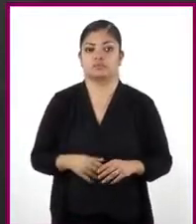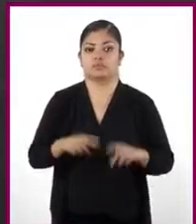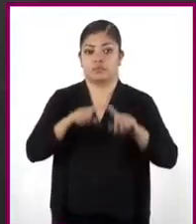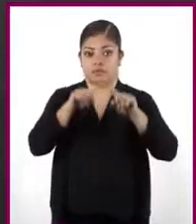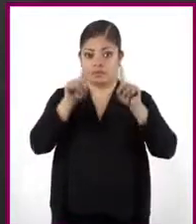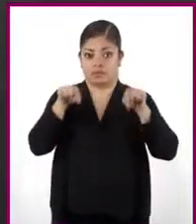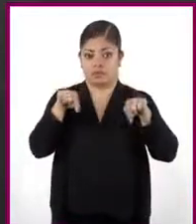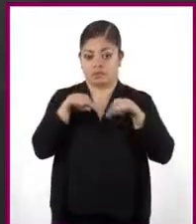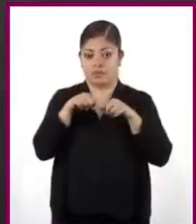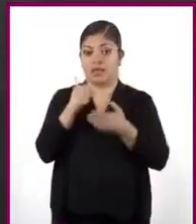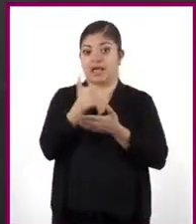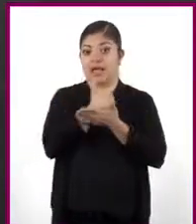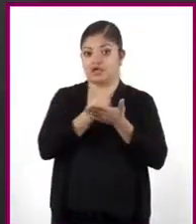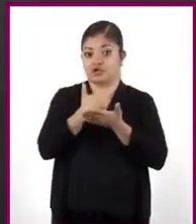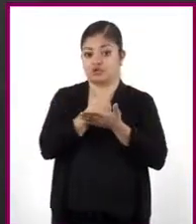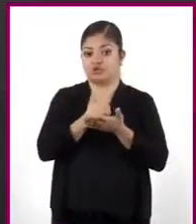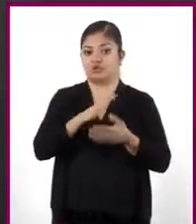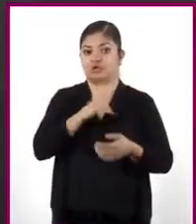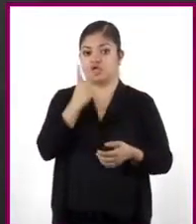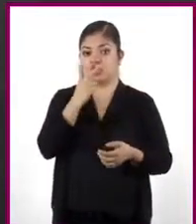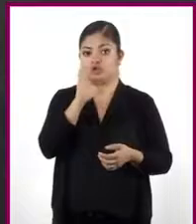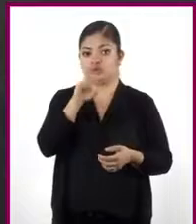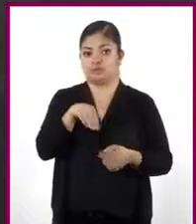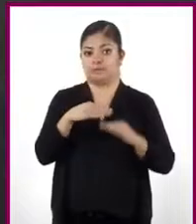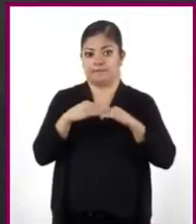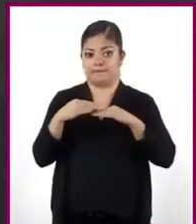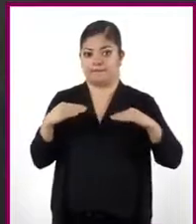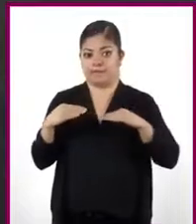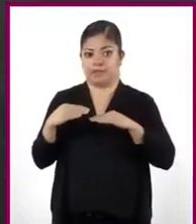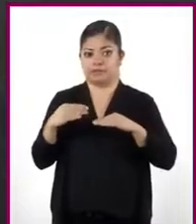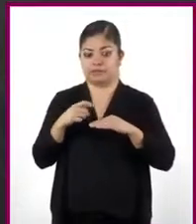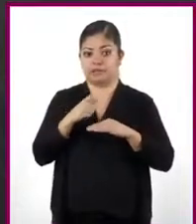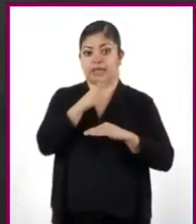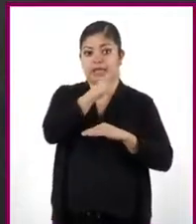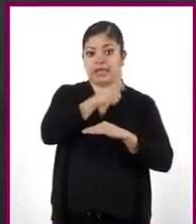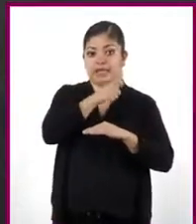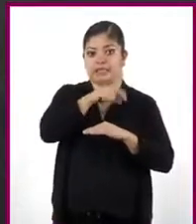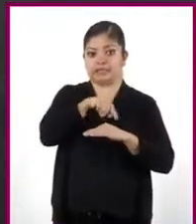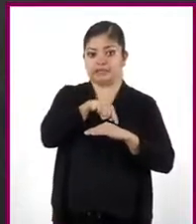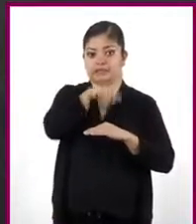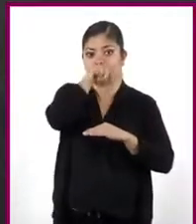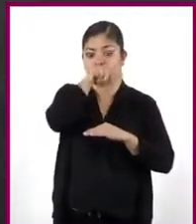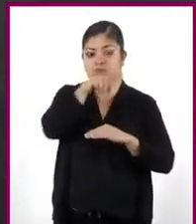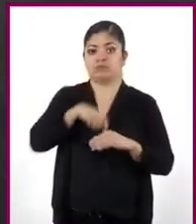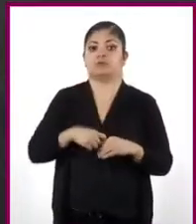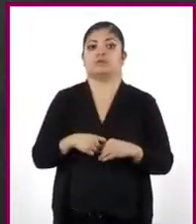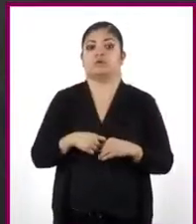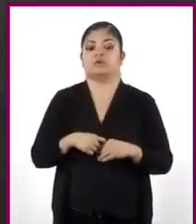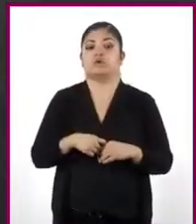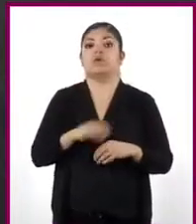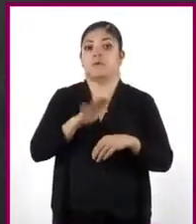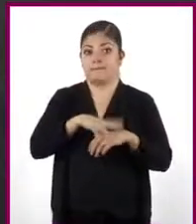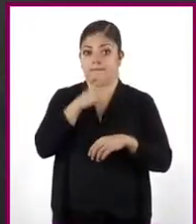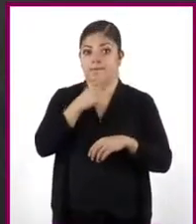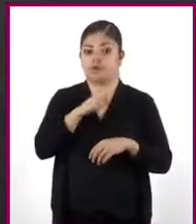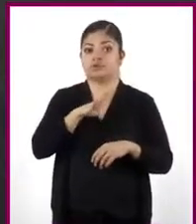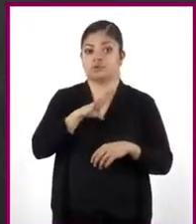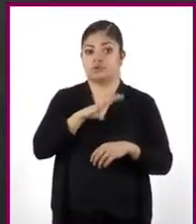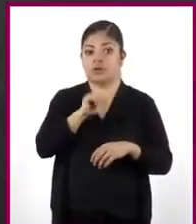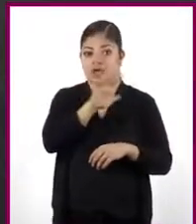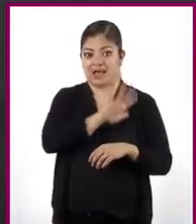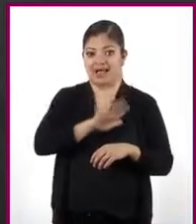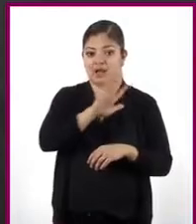rectángulo azul mide 2 centímetros de base y x centímetros de altura. Entonces, su área es